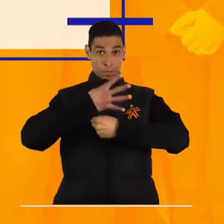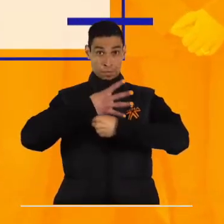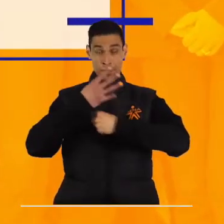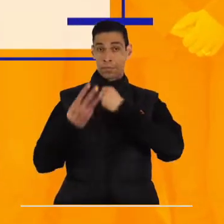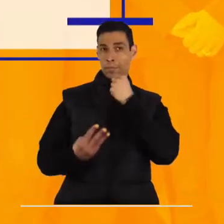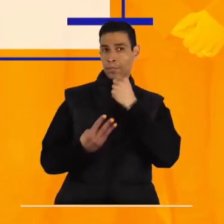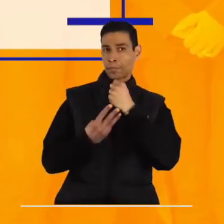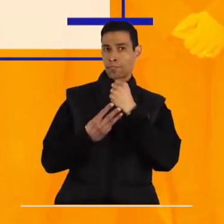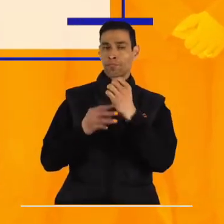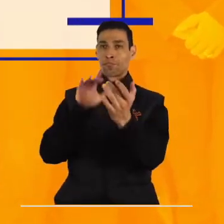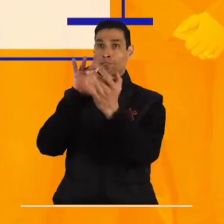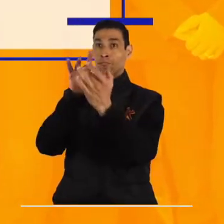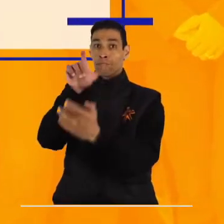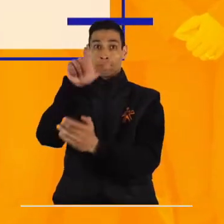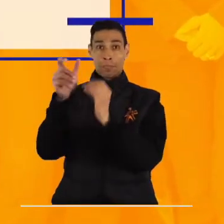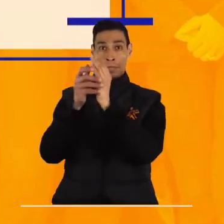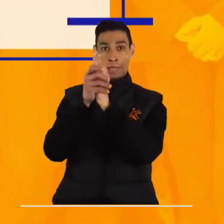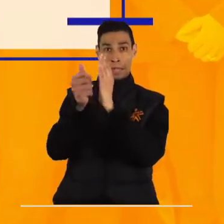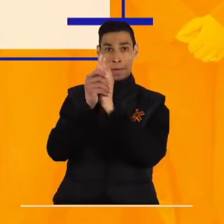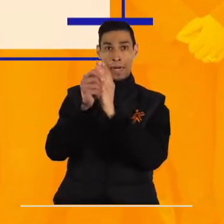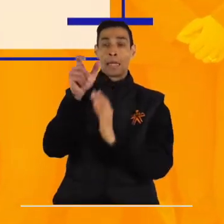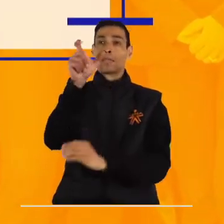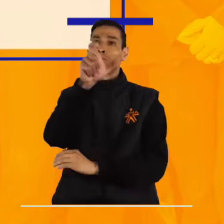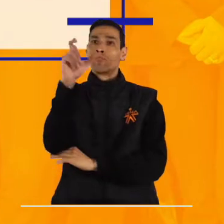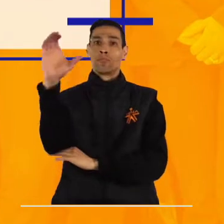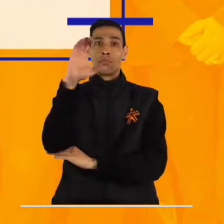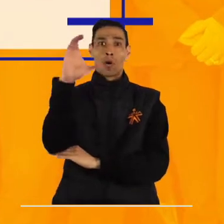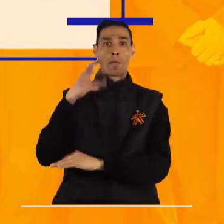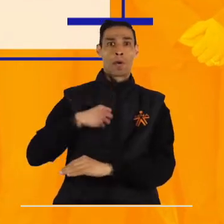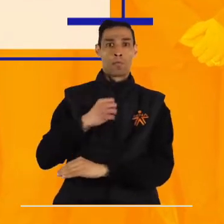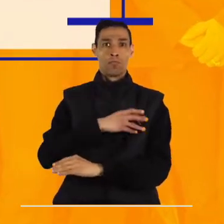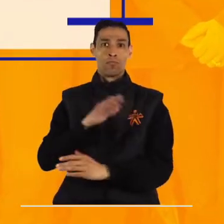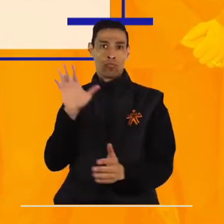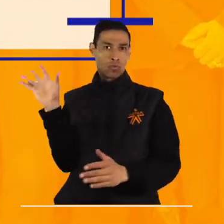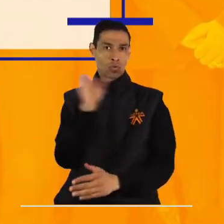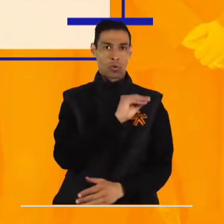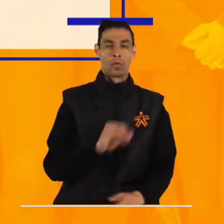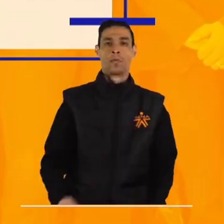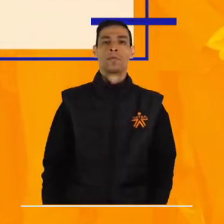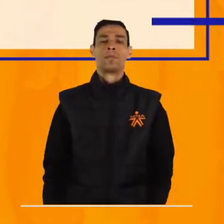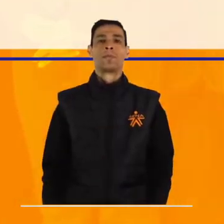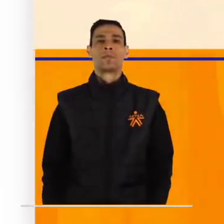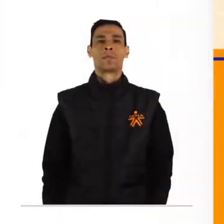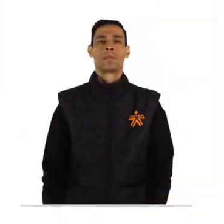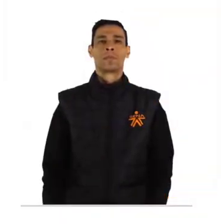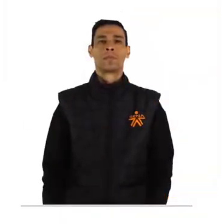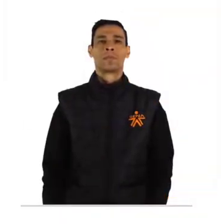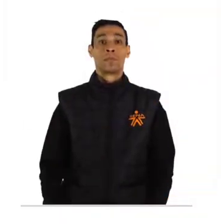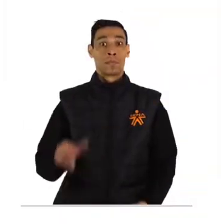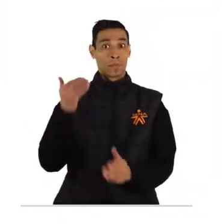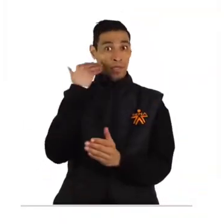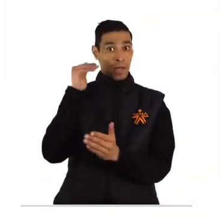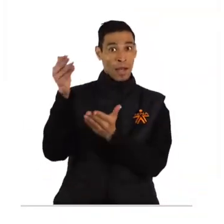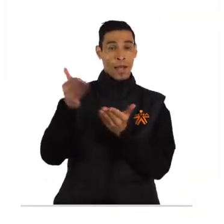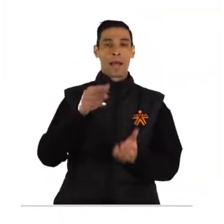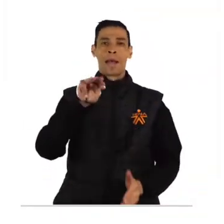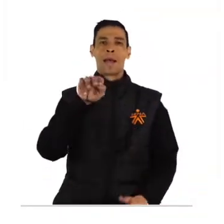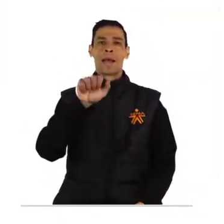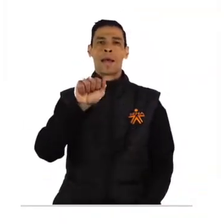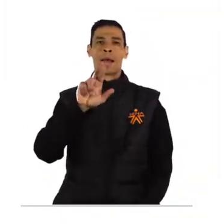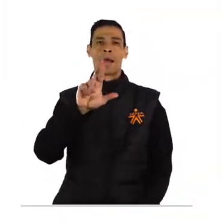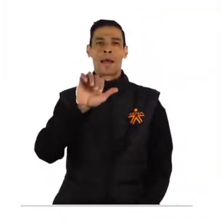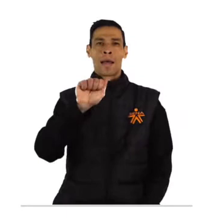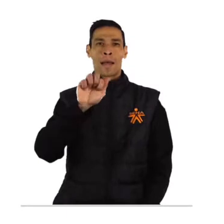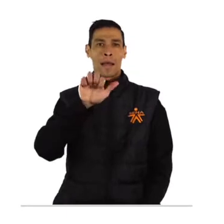agencia pública de empleo conectamos el talento y las oportunidades de los colombianos hola